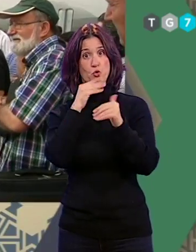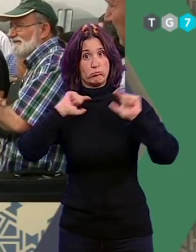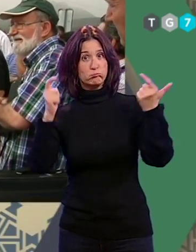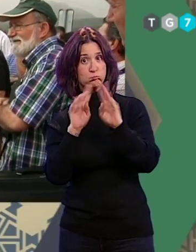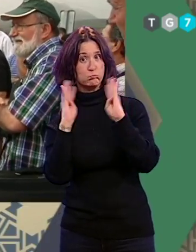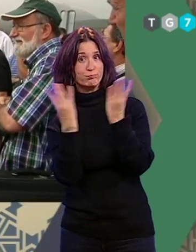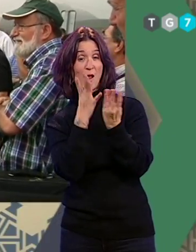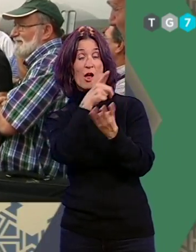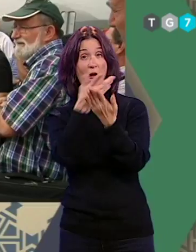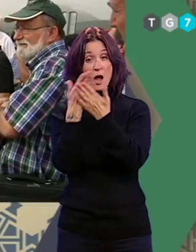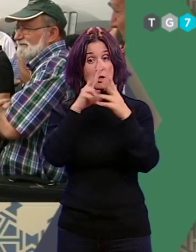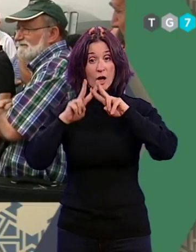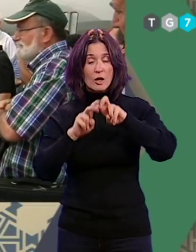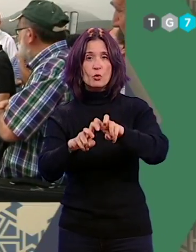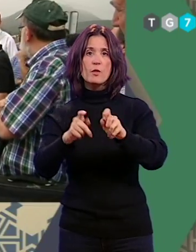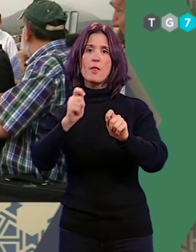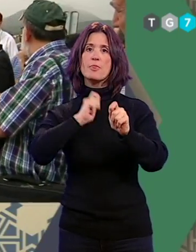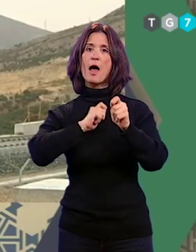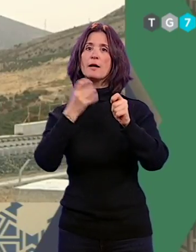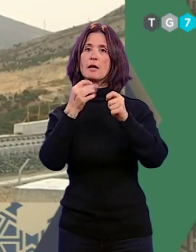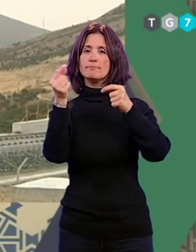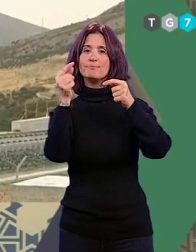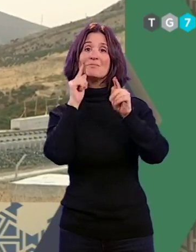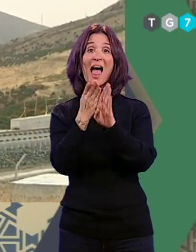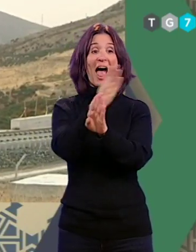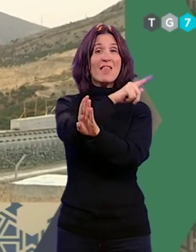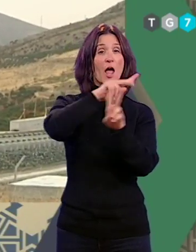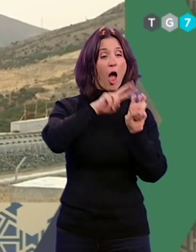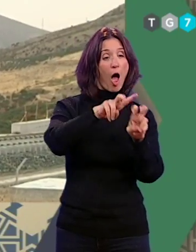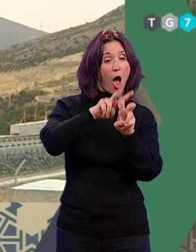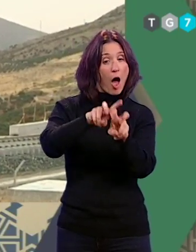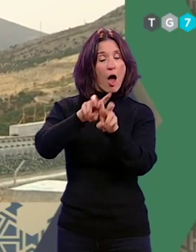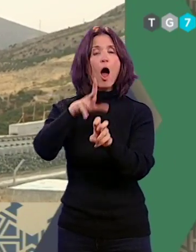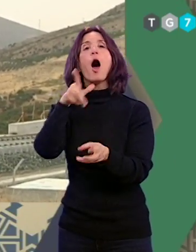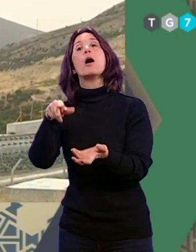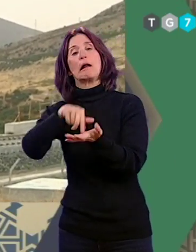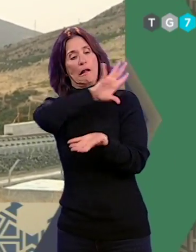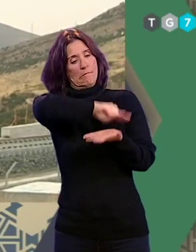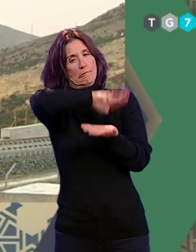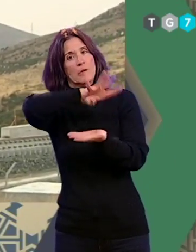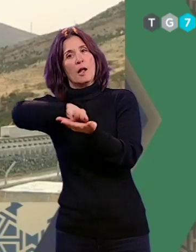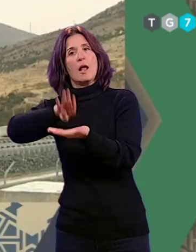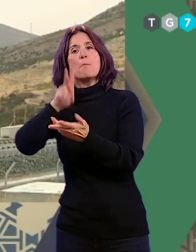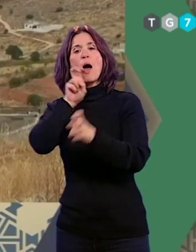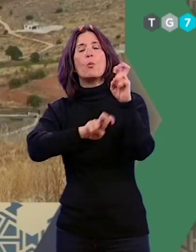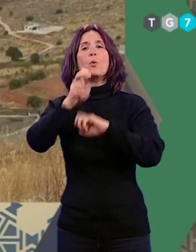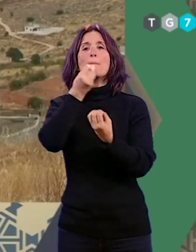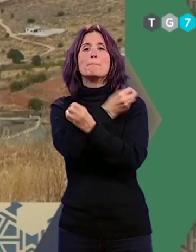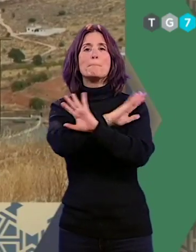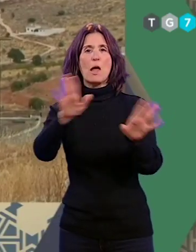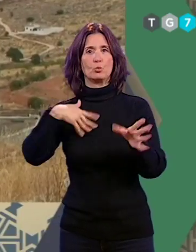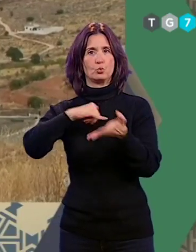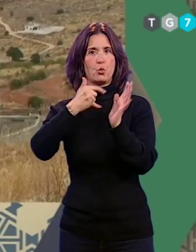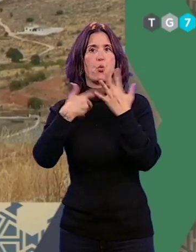Este estudio considerará y actualizará todos los estudios anteriores llevados a cabo hasta el momento para concretar la mejor solución